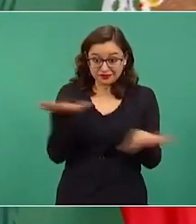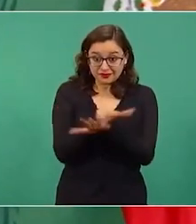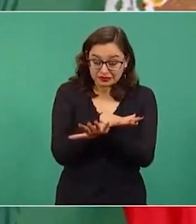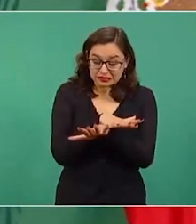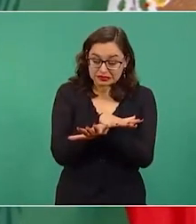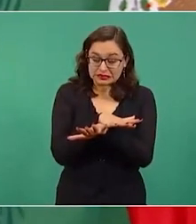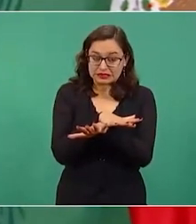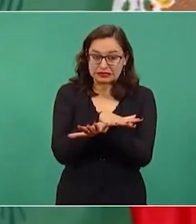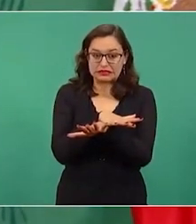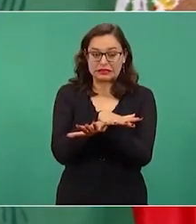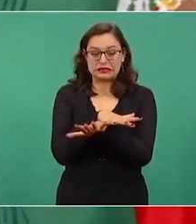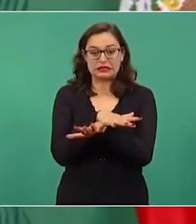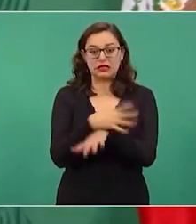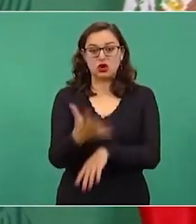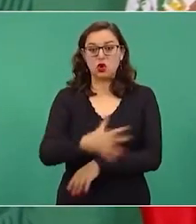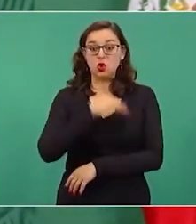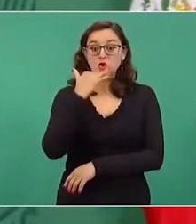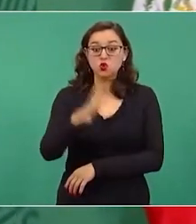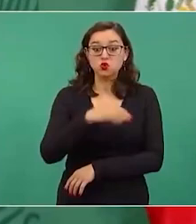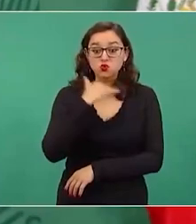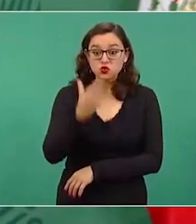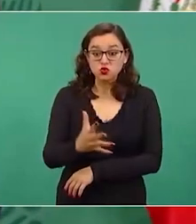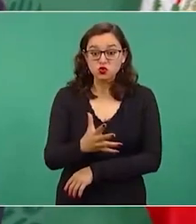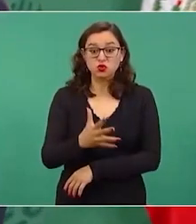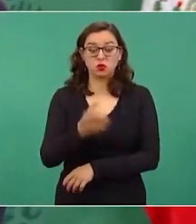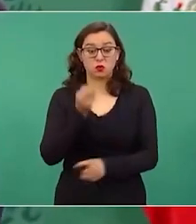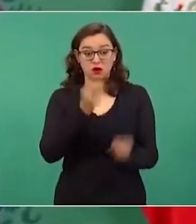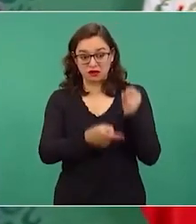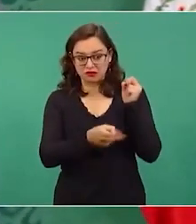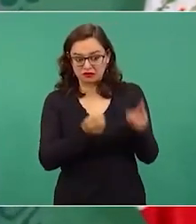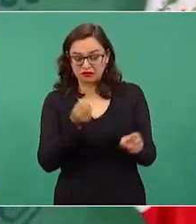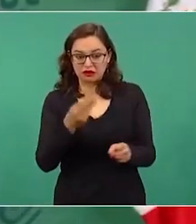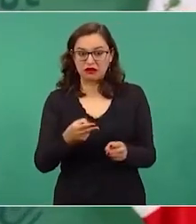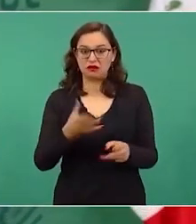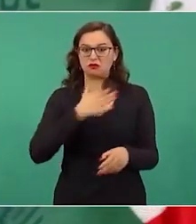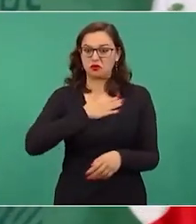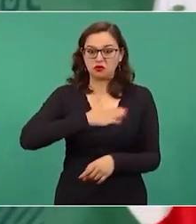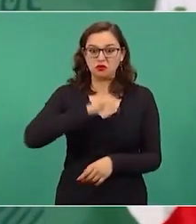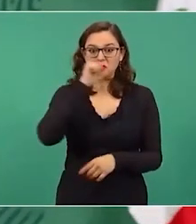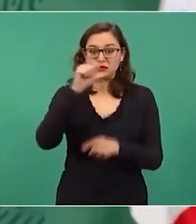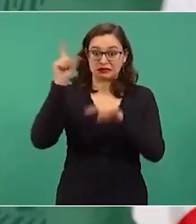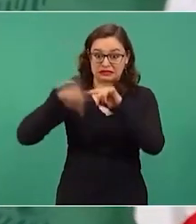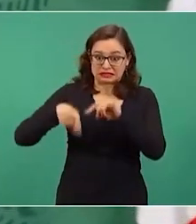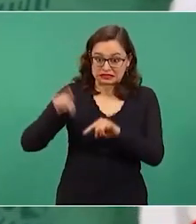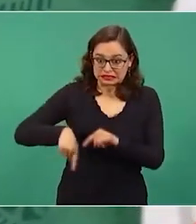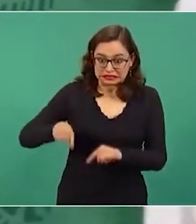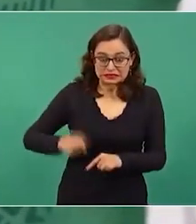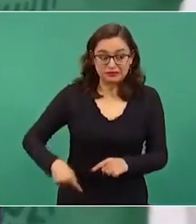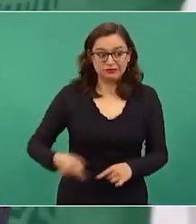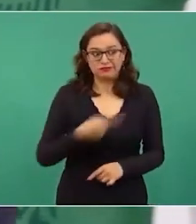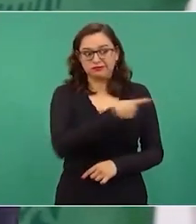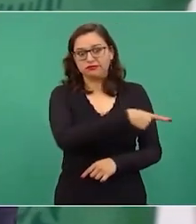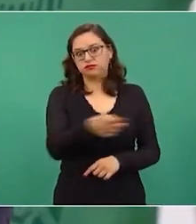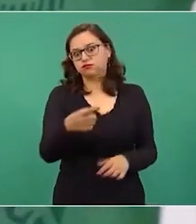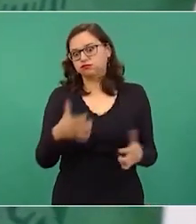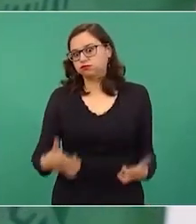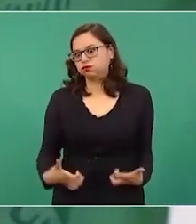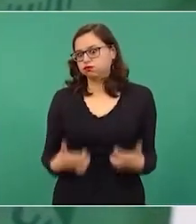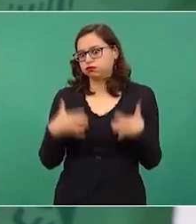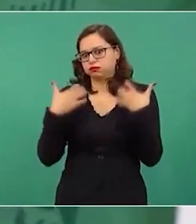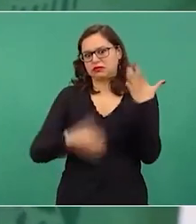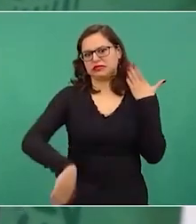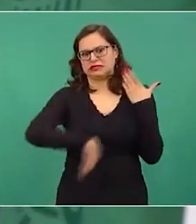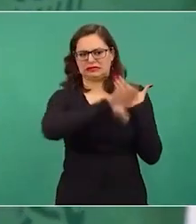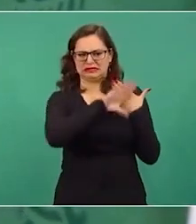de corrupción de injusticias de privilegios pues lleva a todo esto a